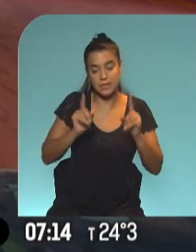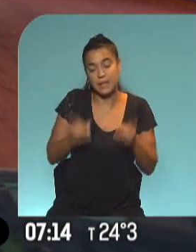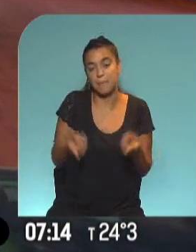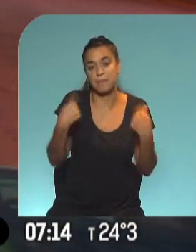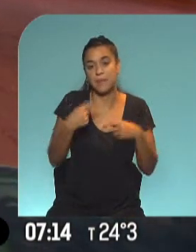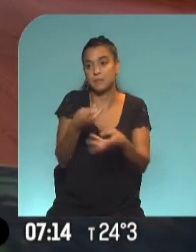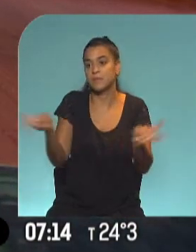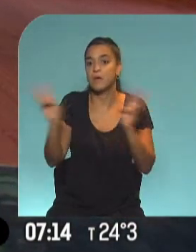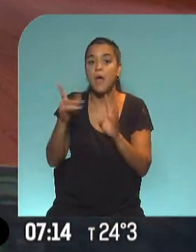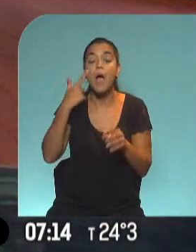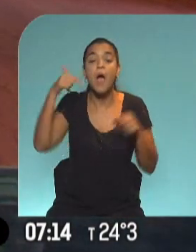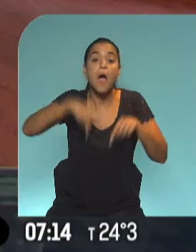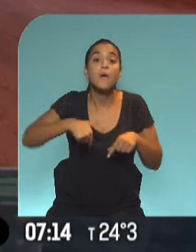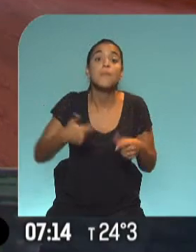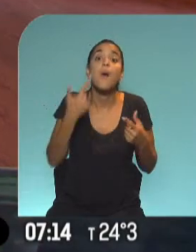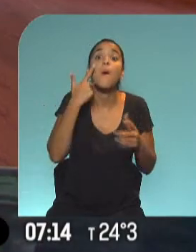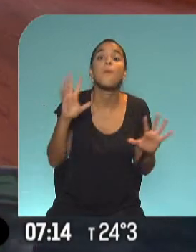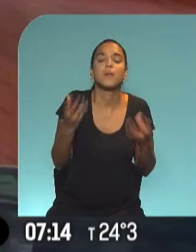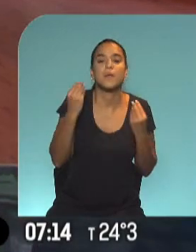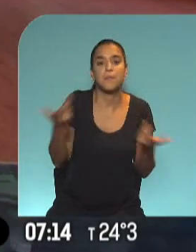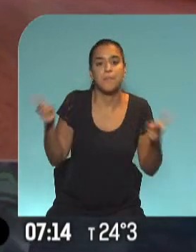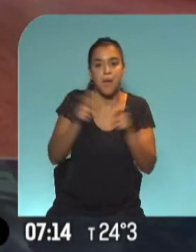recinto. Bueno, abierta la puerta, entonces veremos lo que pasa en la Cámara Alta. Gracias, Flor.